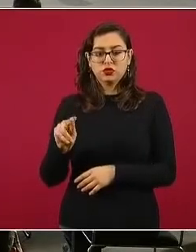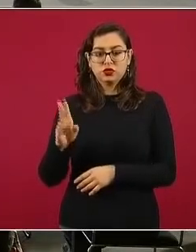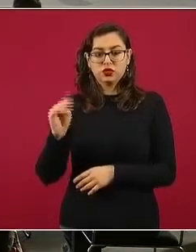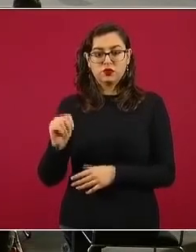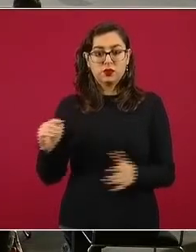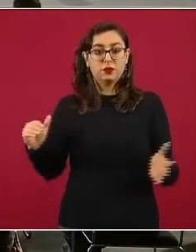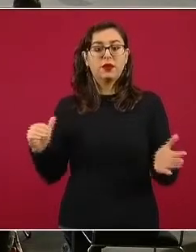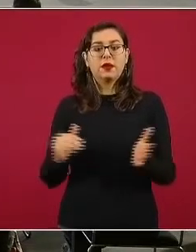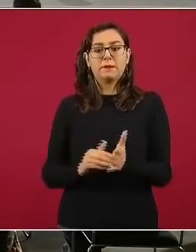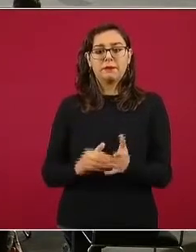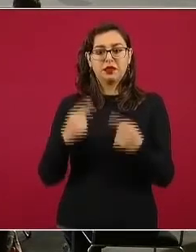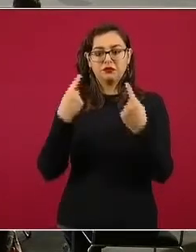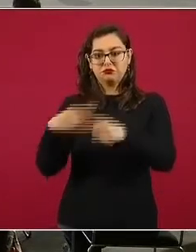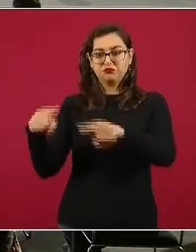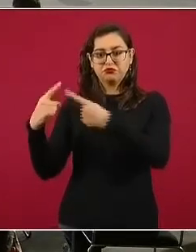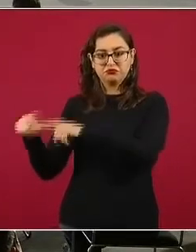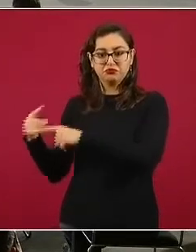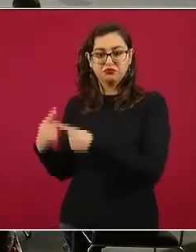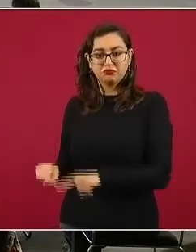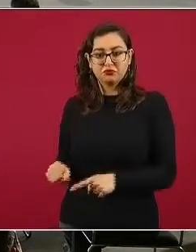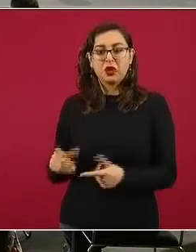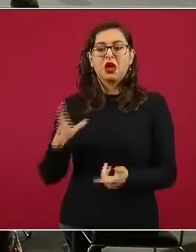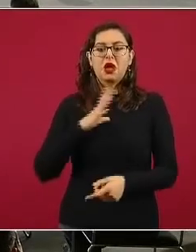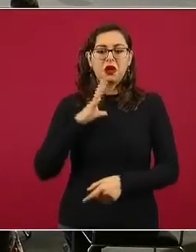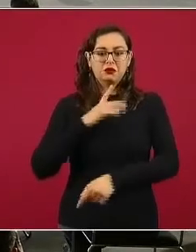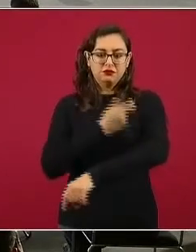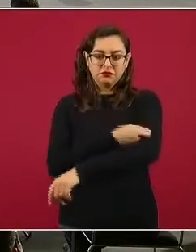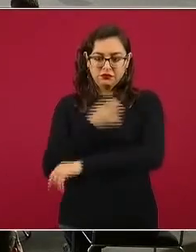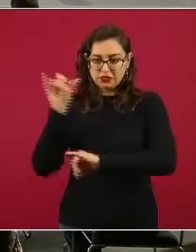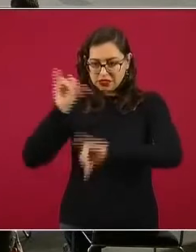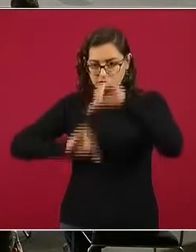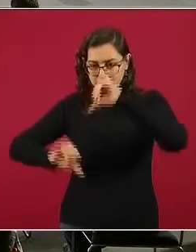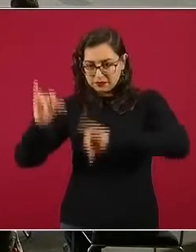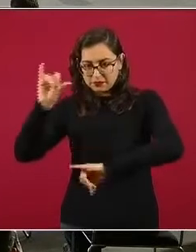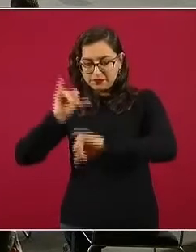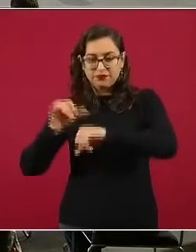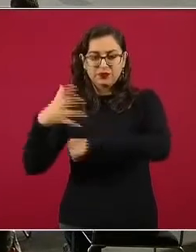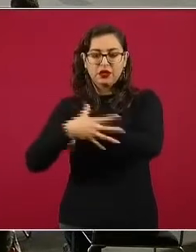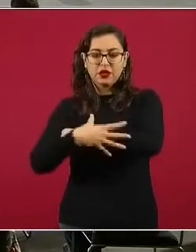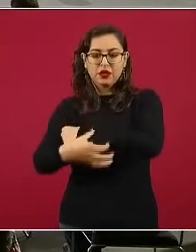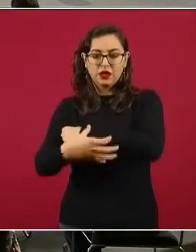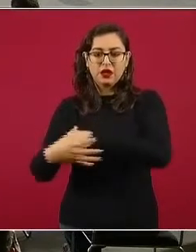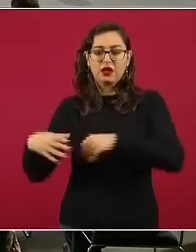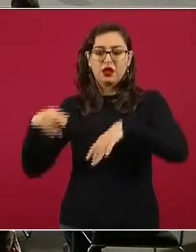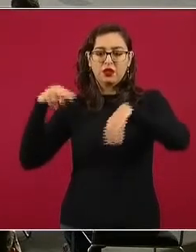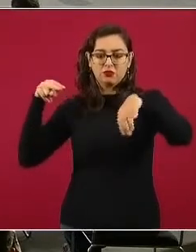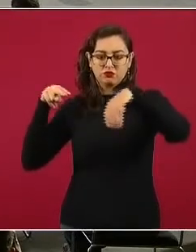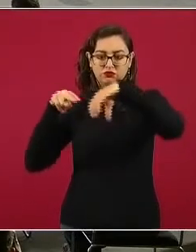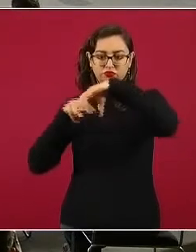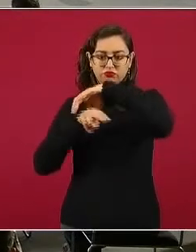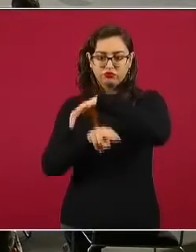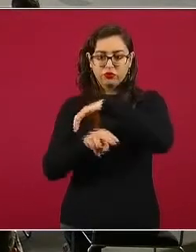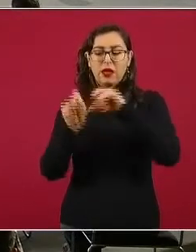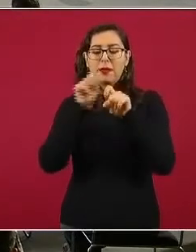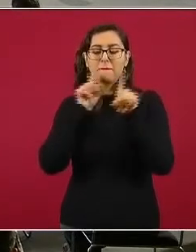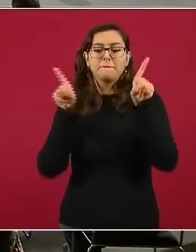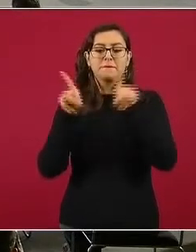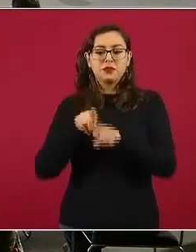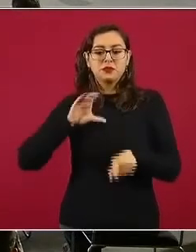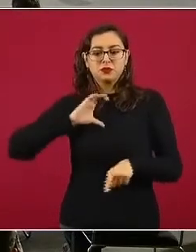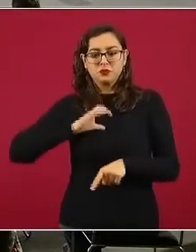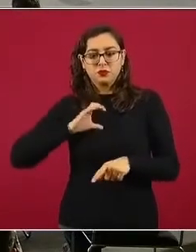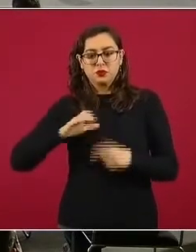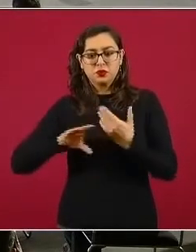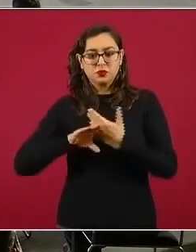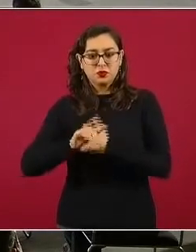procedimientos, que incluyen laboratorio, rayos X, tomografía y quimioterapia. Tenemos una sala